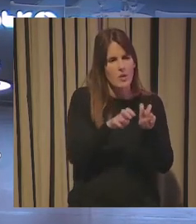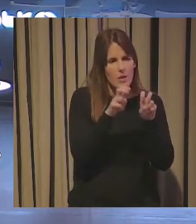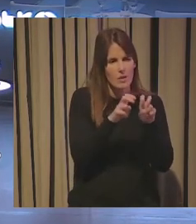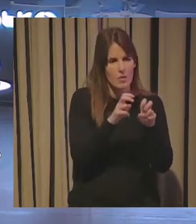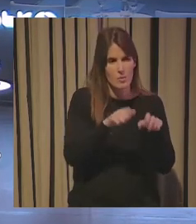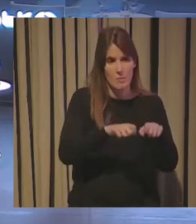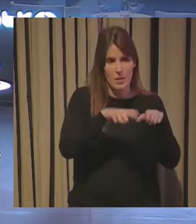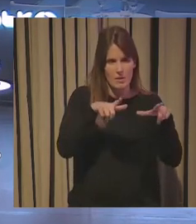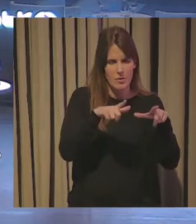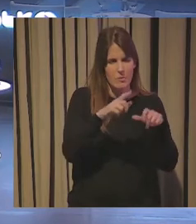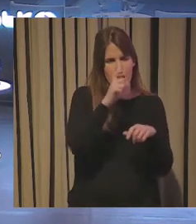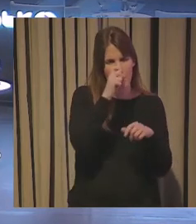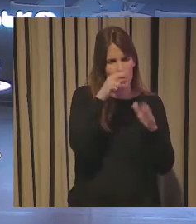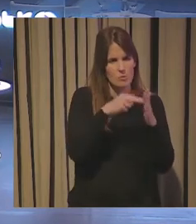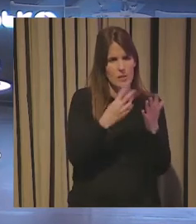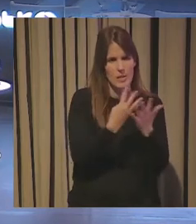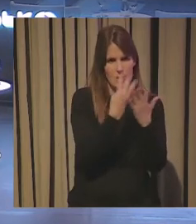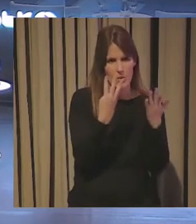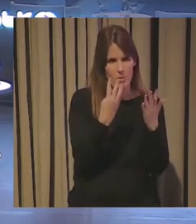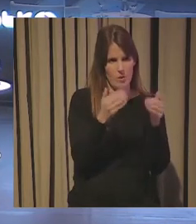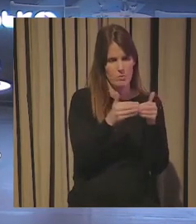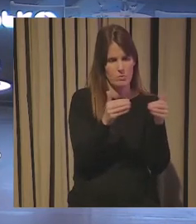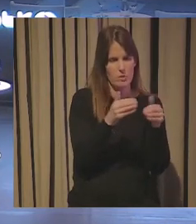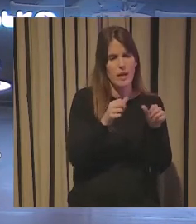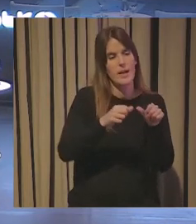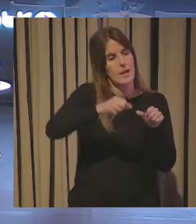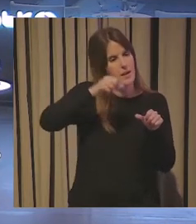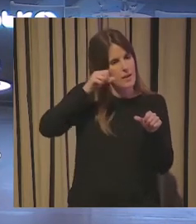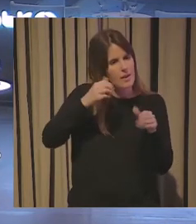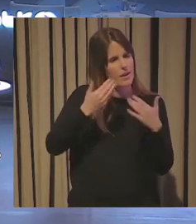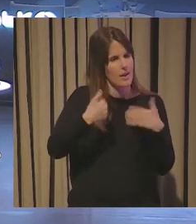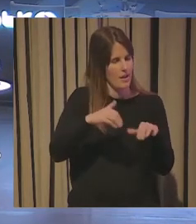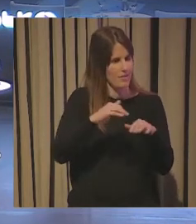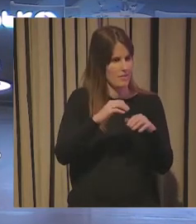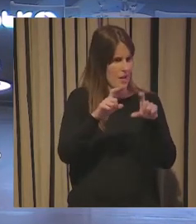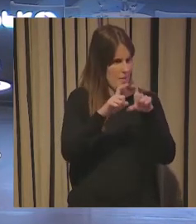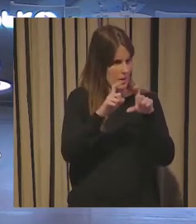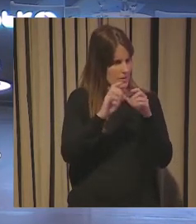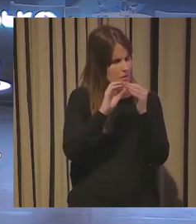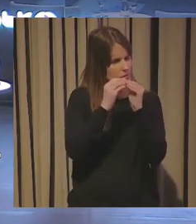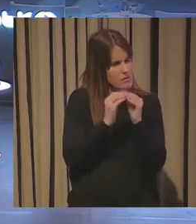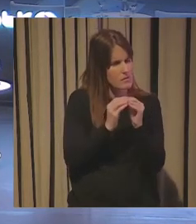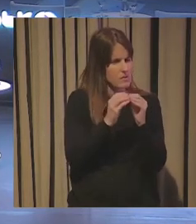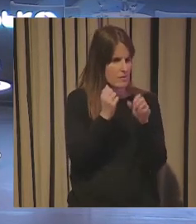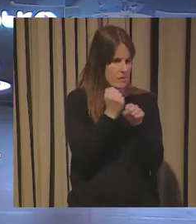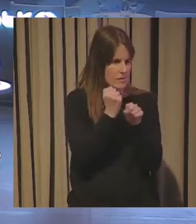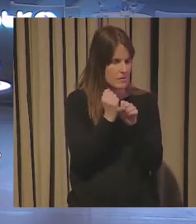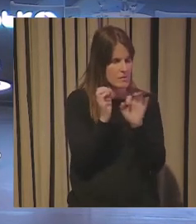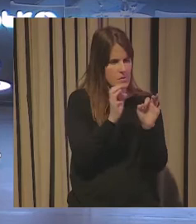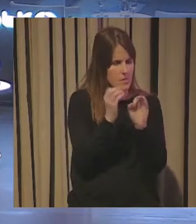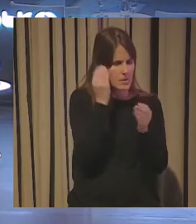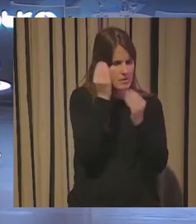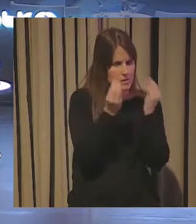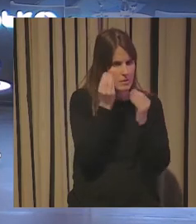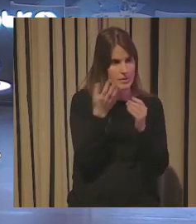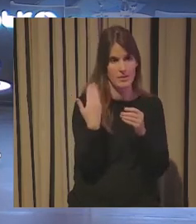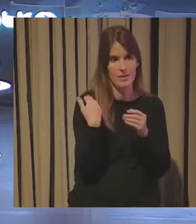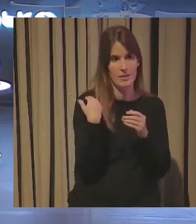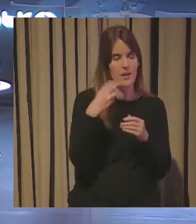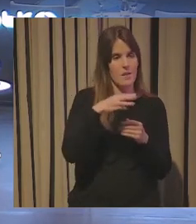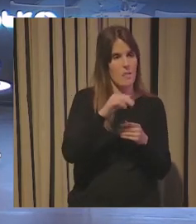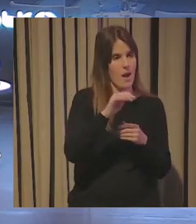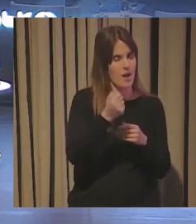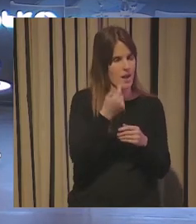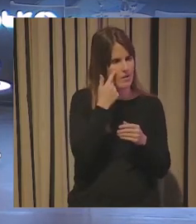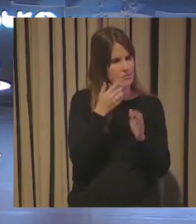2019, pero ya veníamos avanzando desde Innovasca este trabajo previamente. ¿Por qué? Porque nosotros, como decía antes María y nos